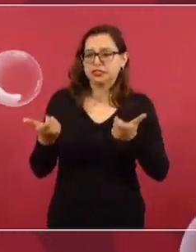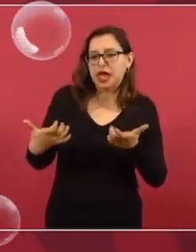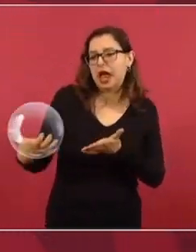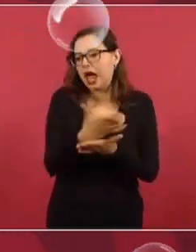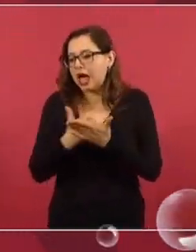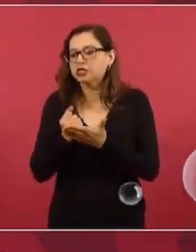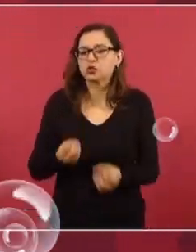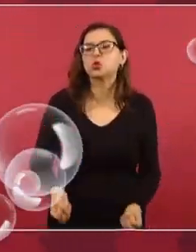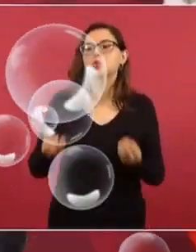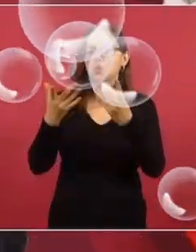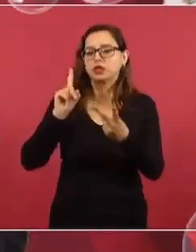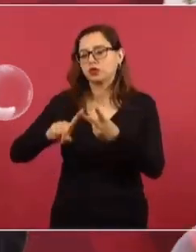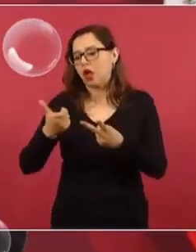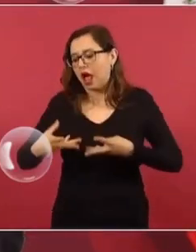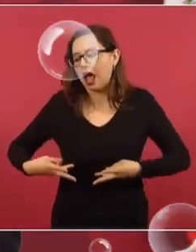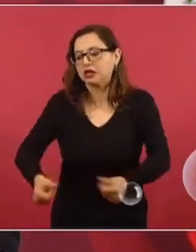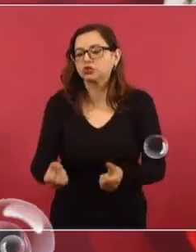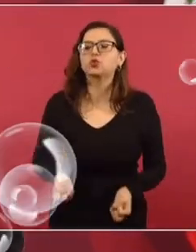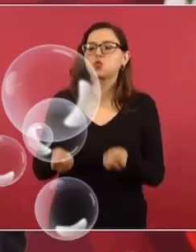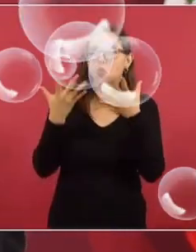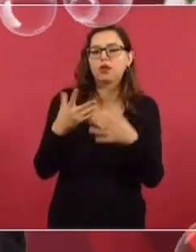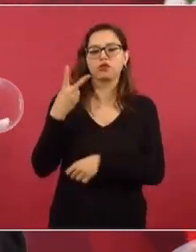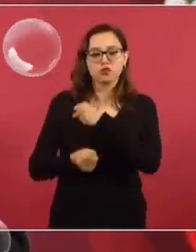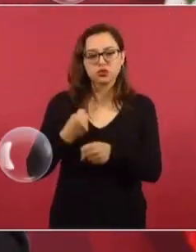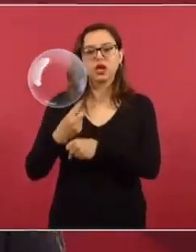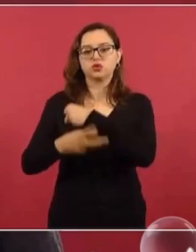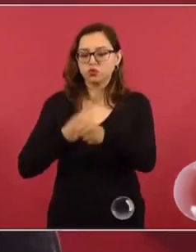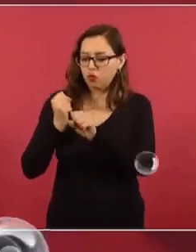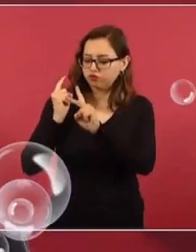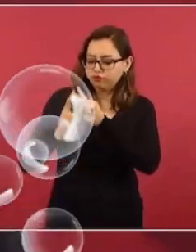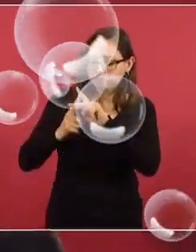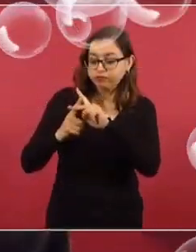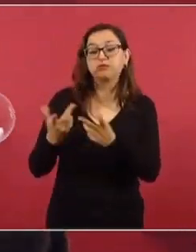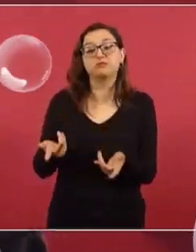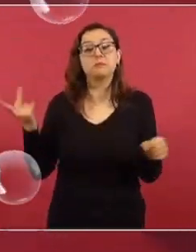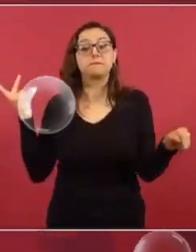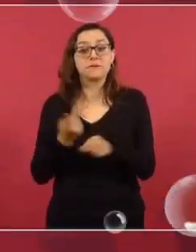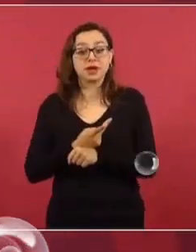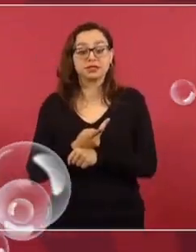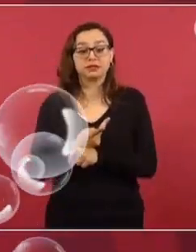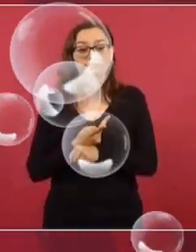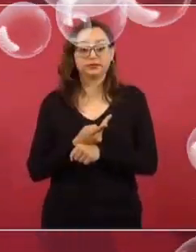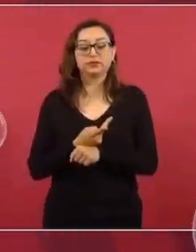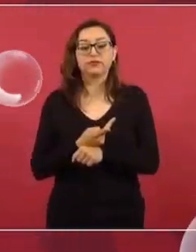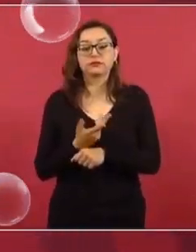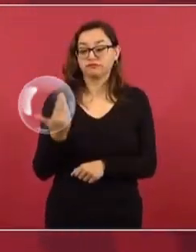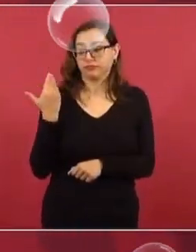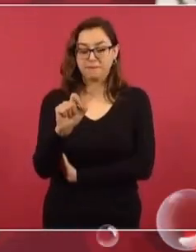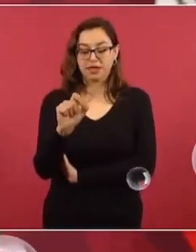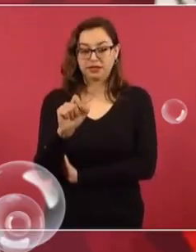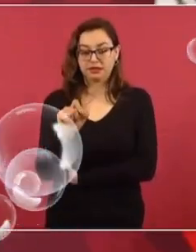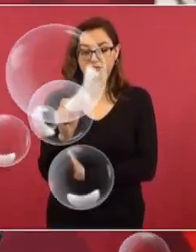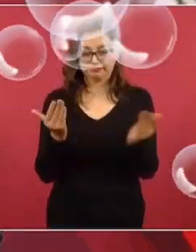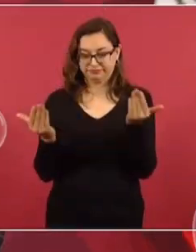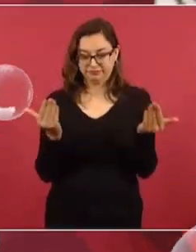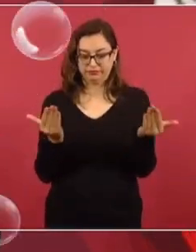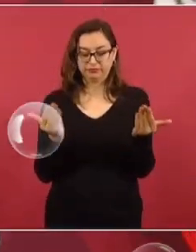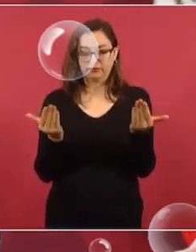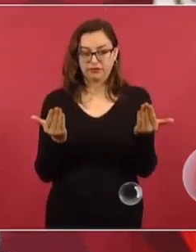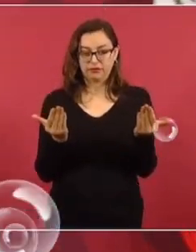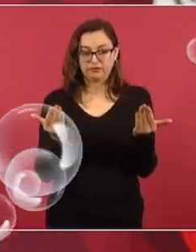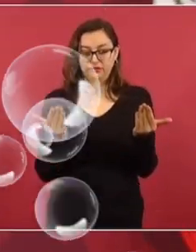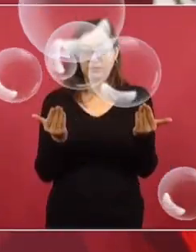en hogares, cada dos años. Entonces, la que hicieron el 18 significaba